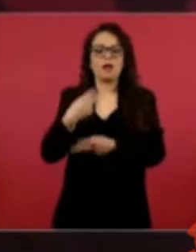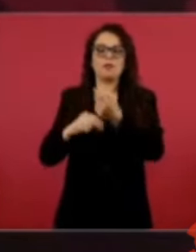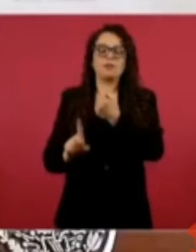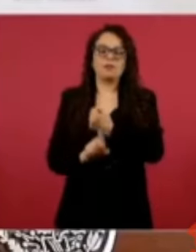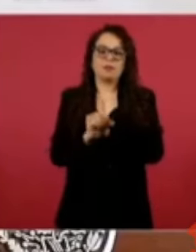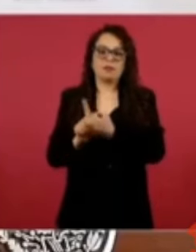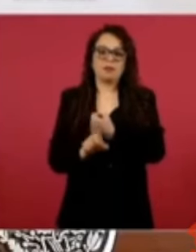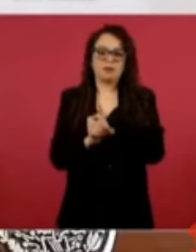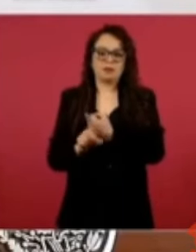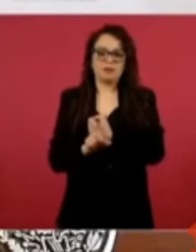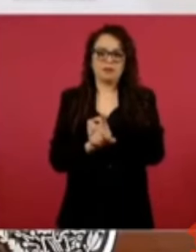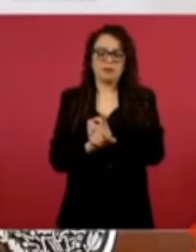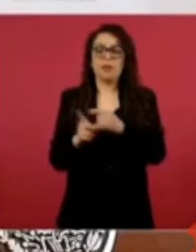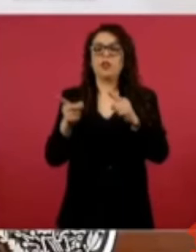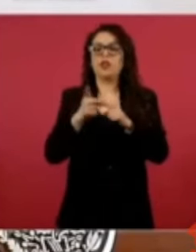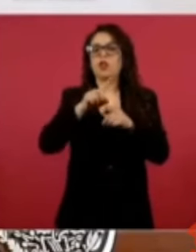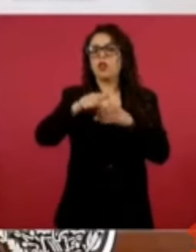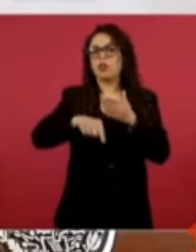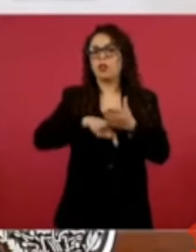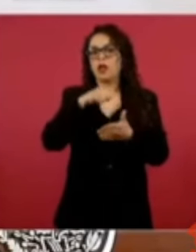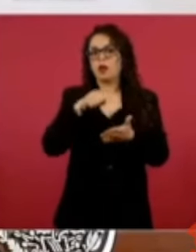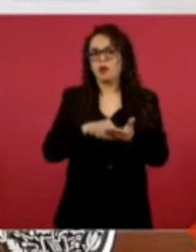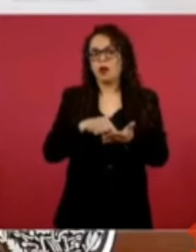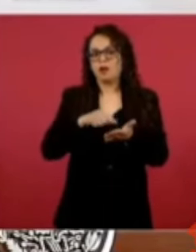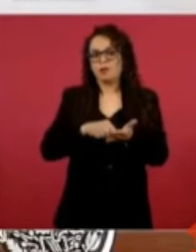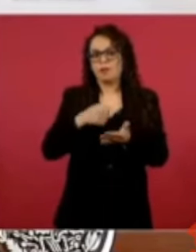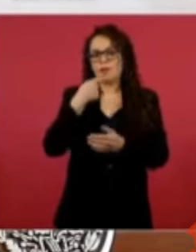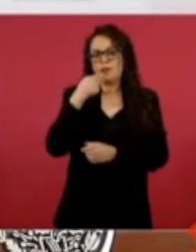en Celaya, ayer.